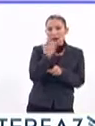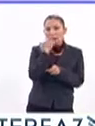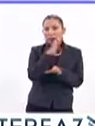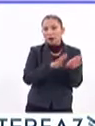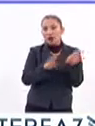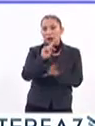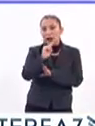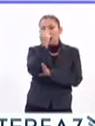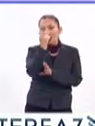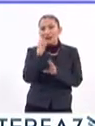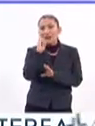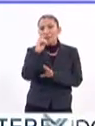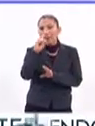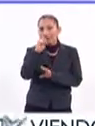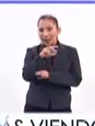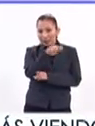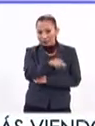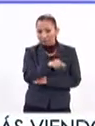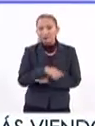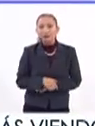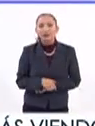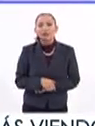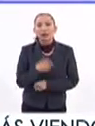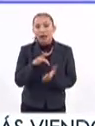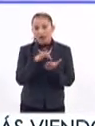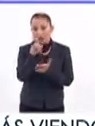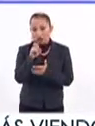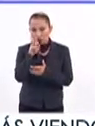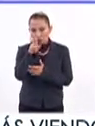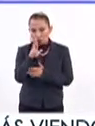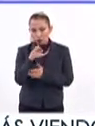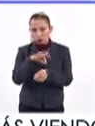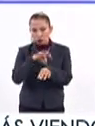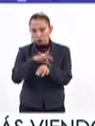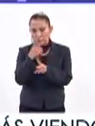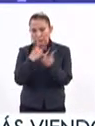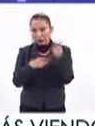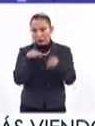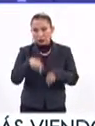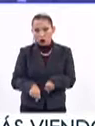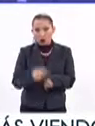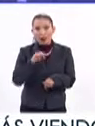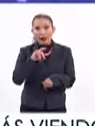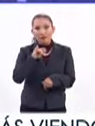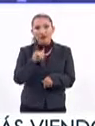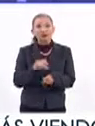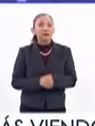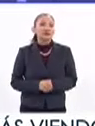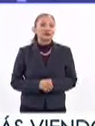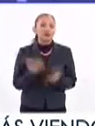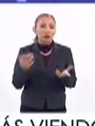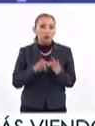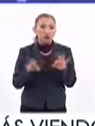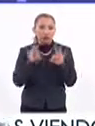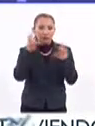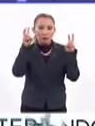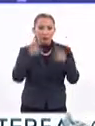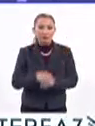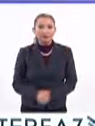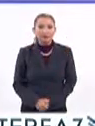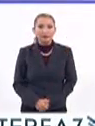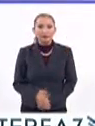Biotecnología del Instituto Politécnico Nacional. Gracias, doctor, por acompañarnos esta mañana en Interpaz y hablar de este fundamental tema.